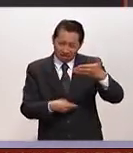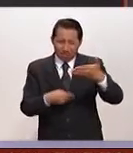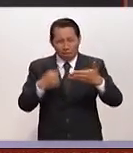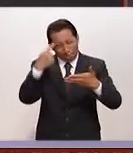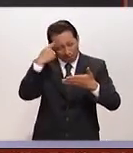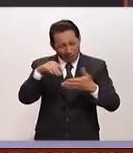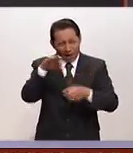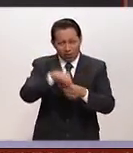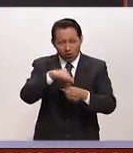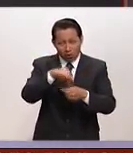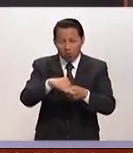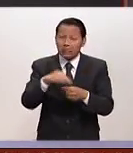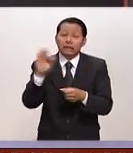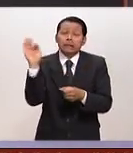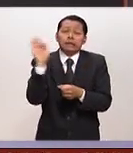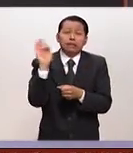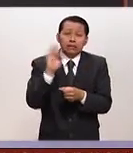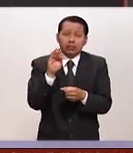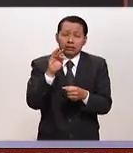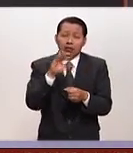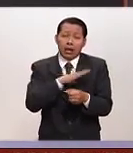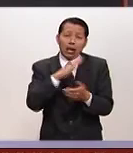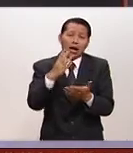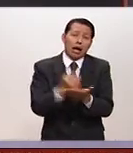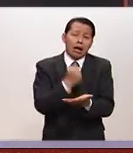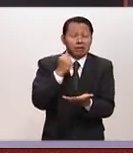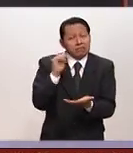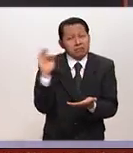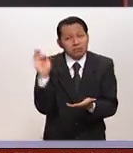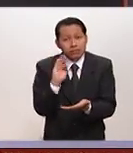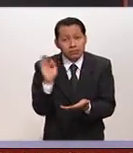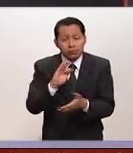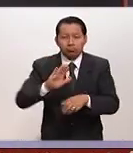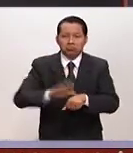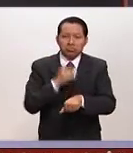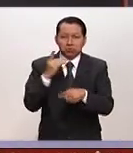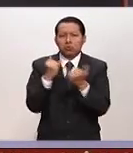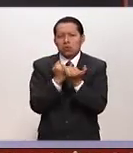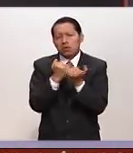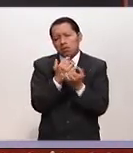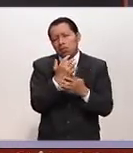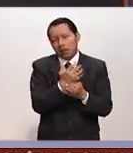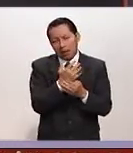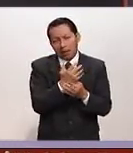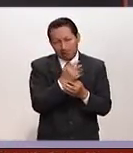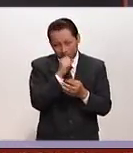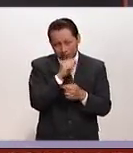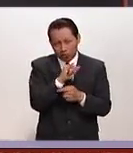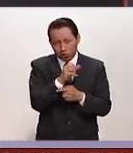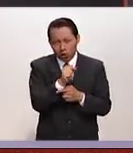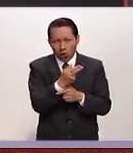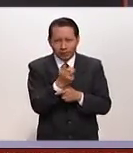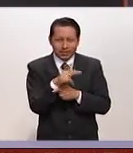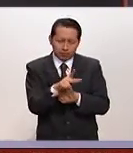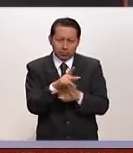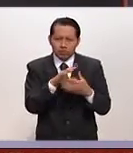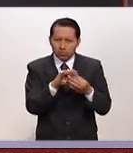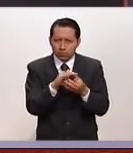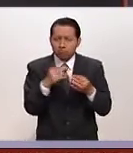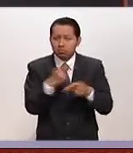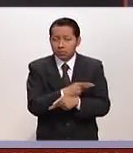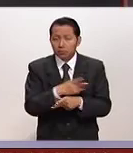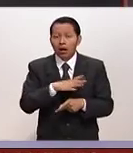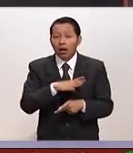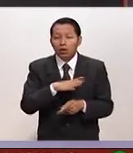ganar en alguna circunstancia. ¿Por qué? Porque dice Stiglitz que hay pocas